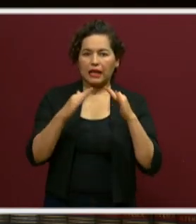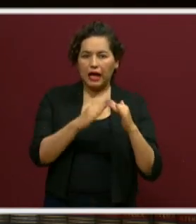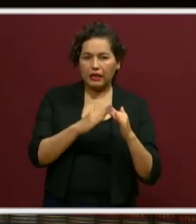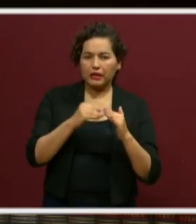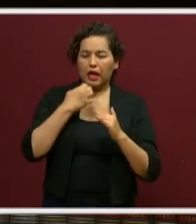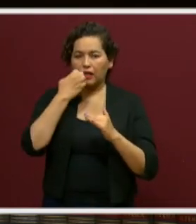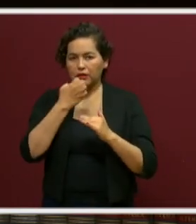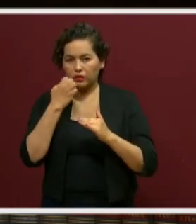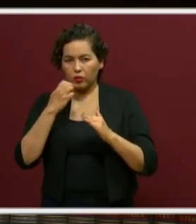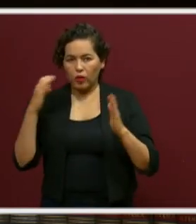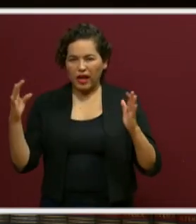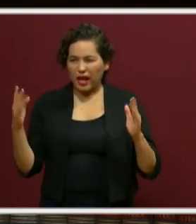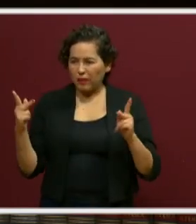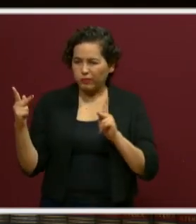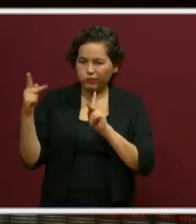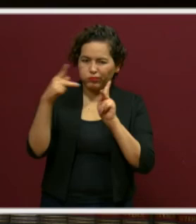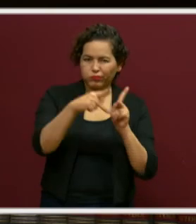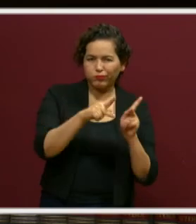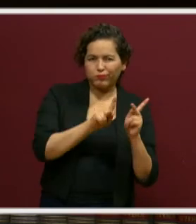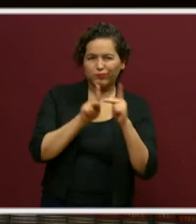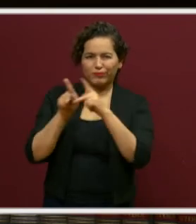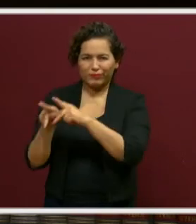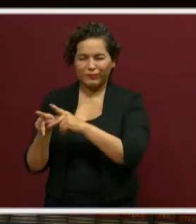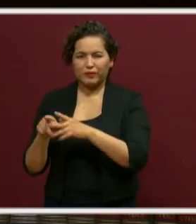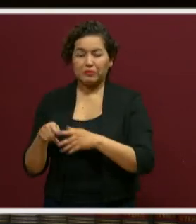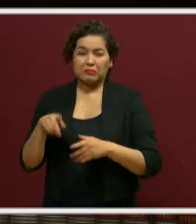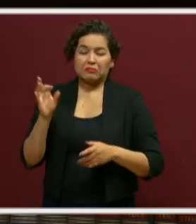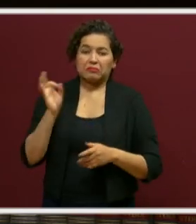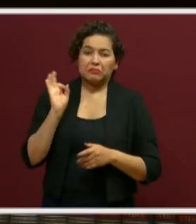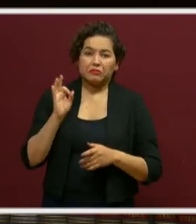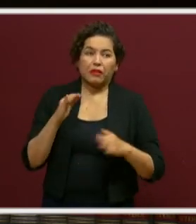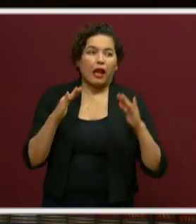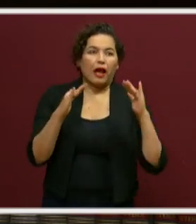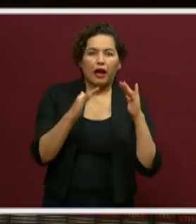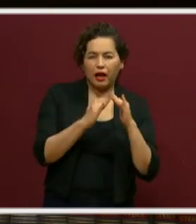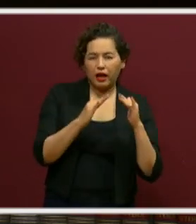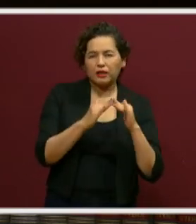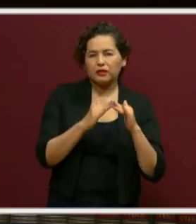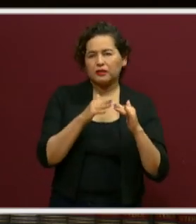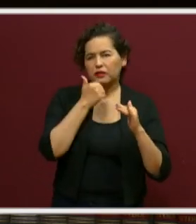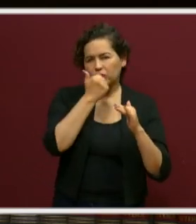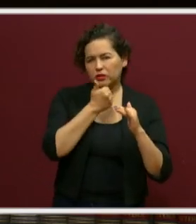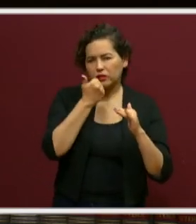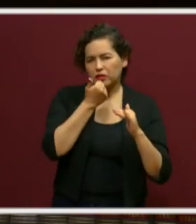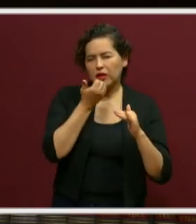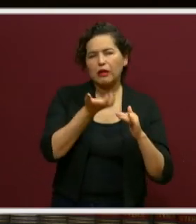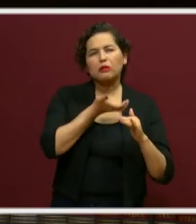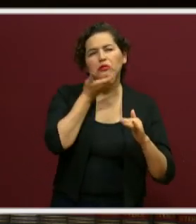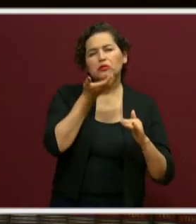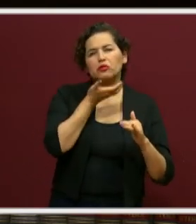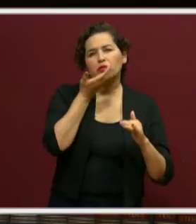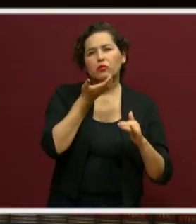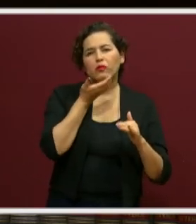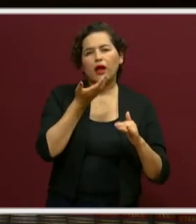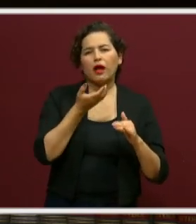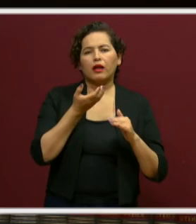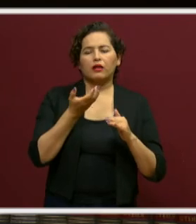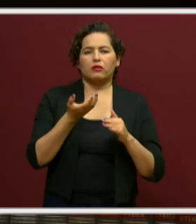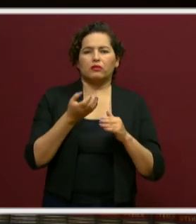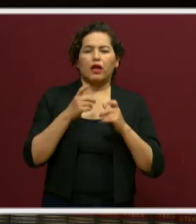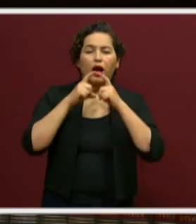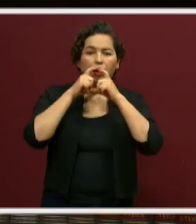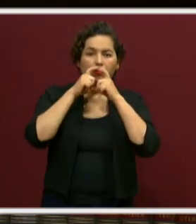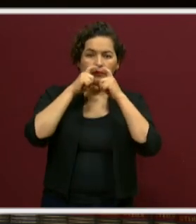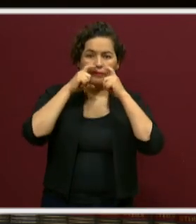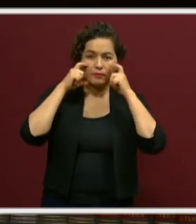escuela, escuela-casa. Entonces, si en la casa los alumnos se acostumbran a no quitarse el cubrebocas,